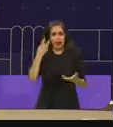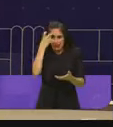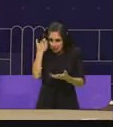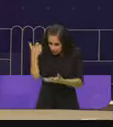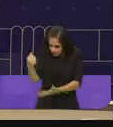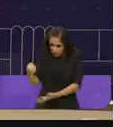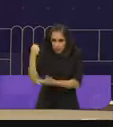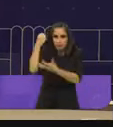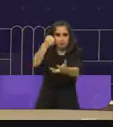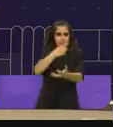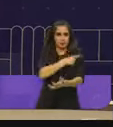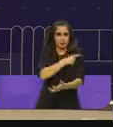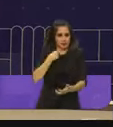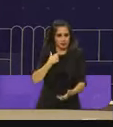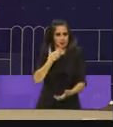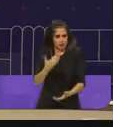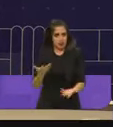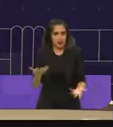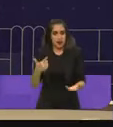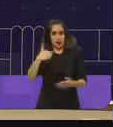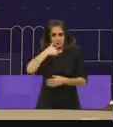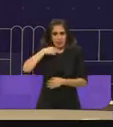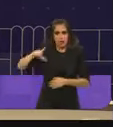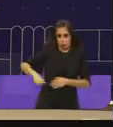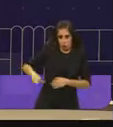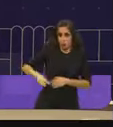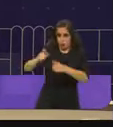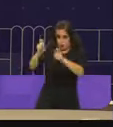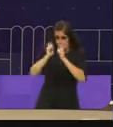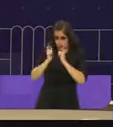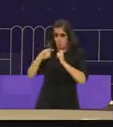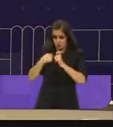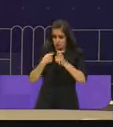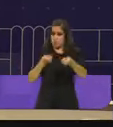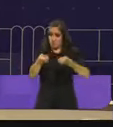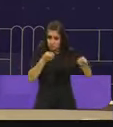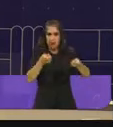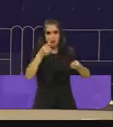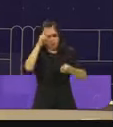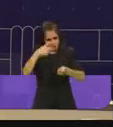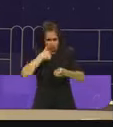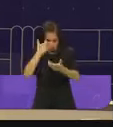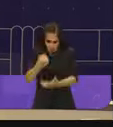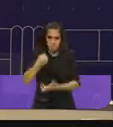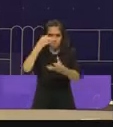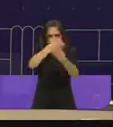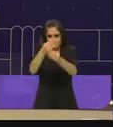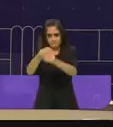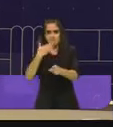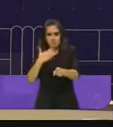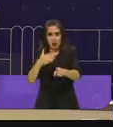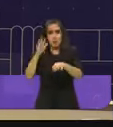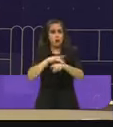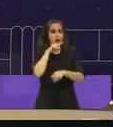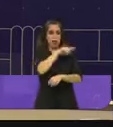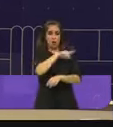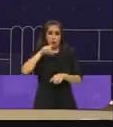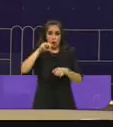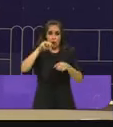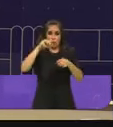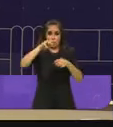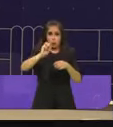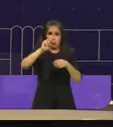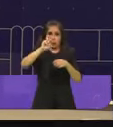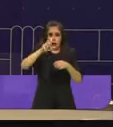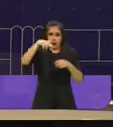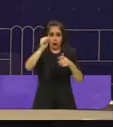en mi gobierno habrá crecimiento económico y ¿saben por qué? Porque voy a hacer lo que no hizo Morena en seis años. Haré la